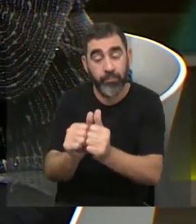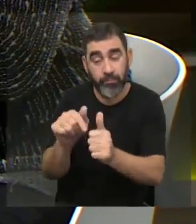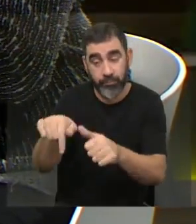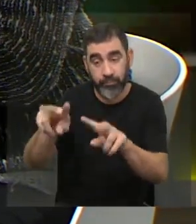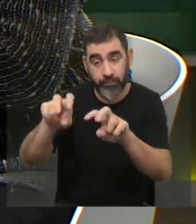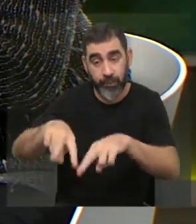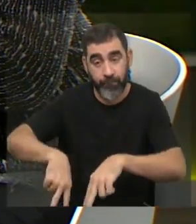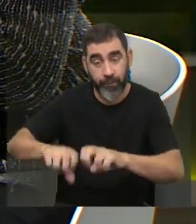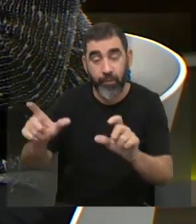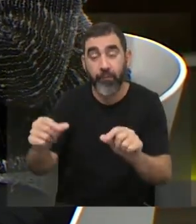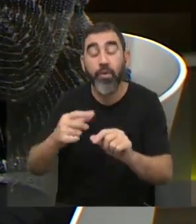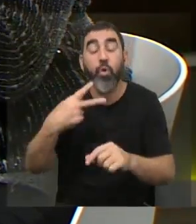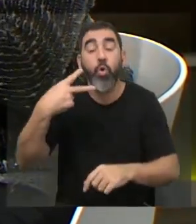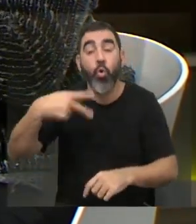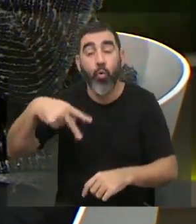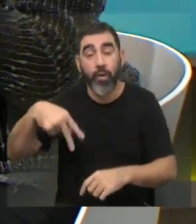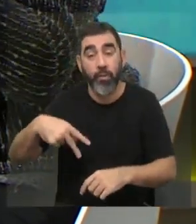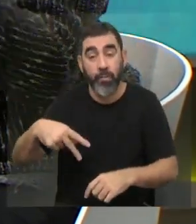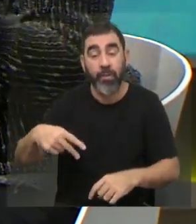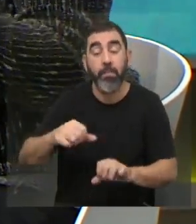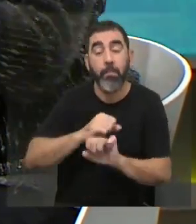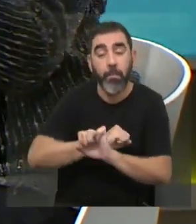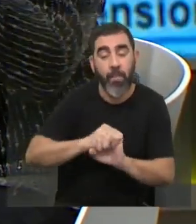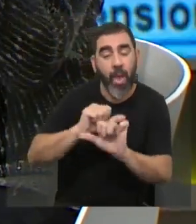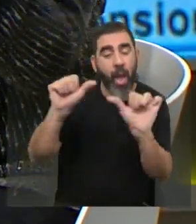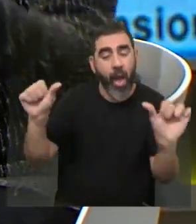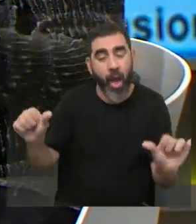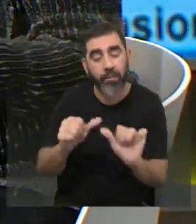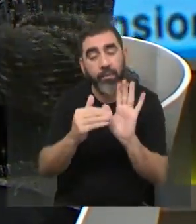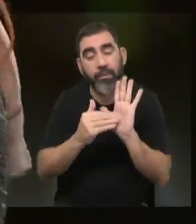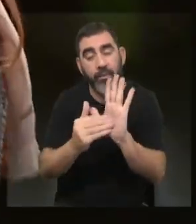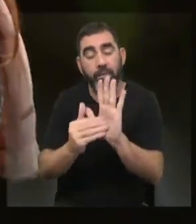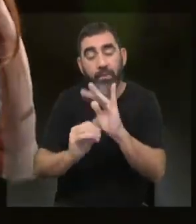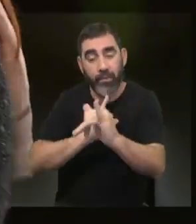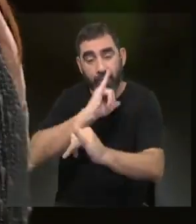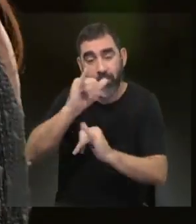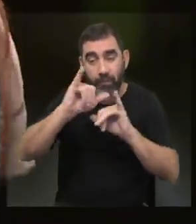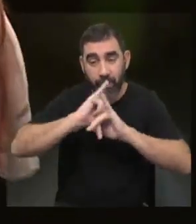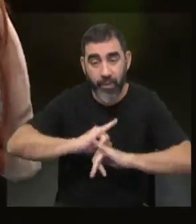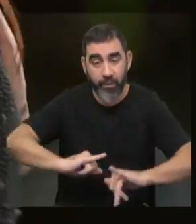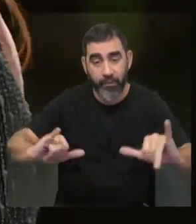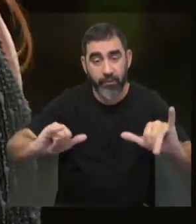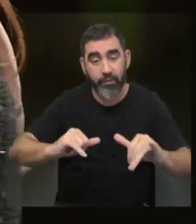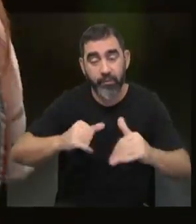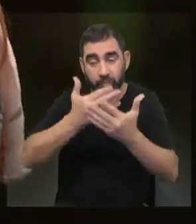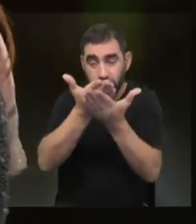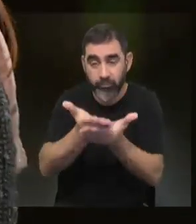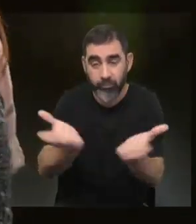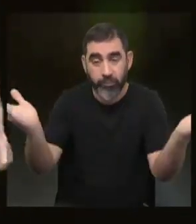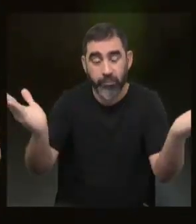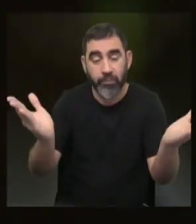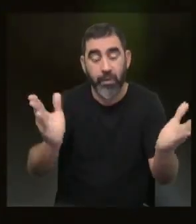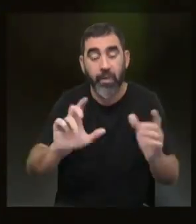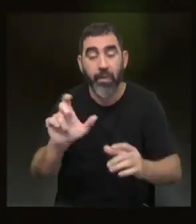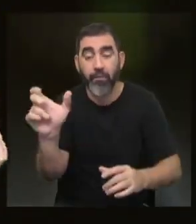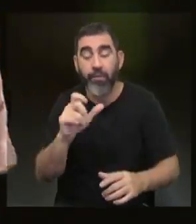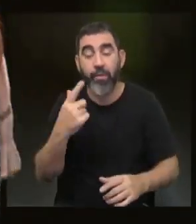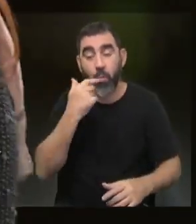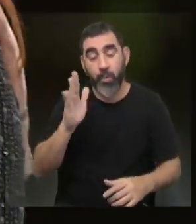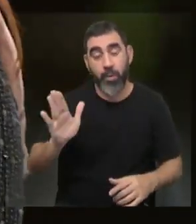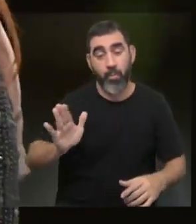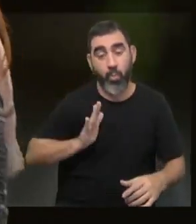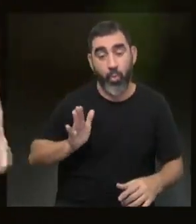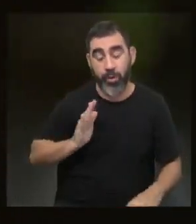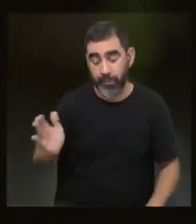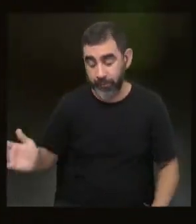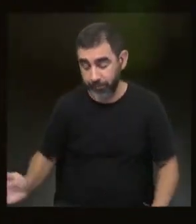que termina en noviembre y se piensa hacer un evento para poder presentar los datos y empezar ese proceso de visibilizar las brechas de género existentes. Esa es una de